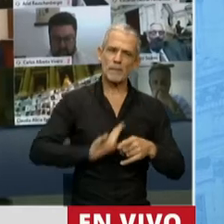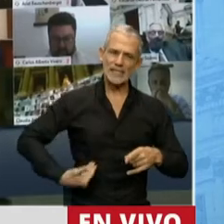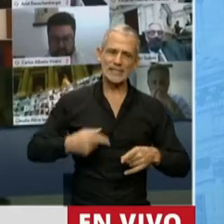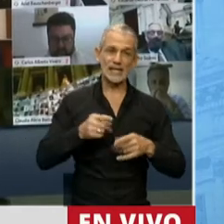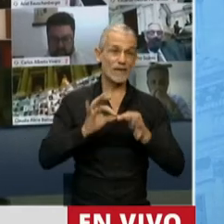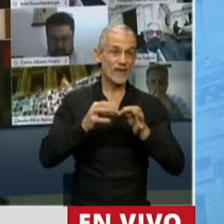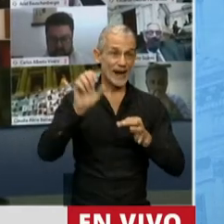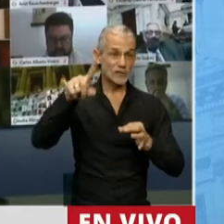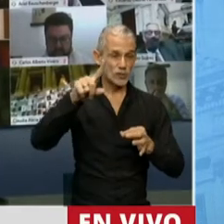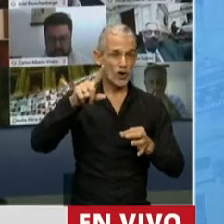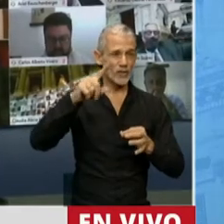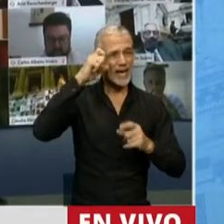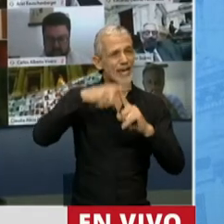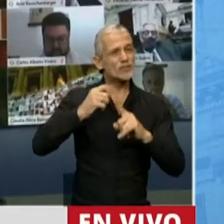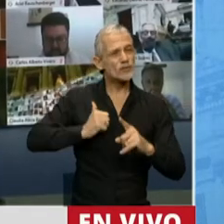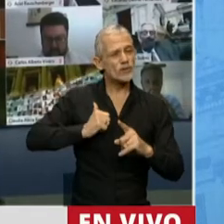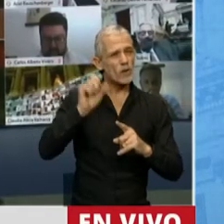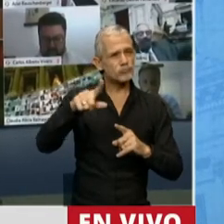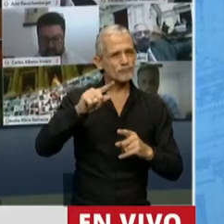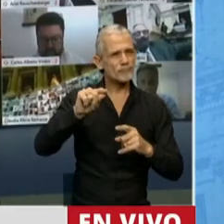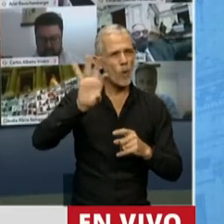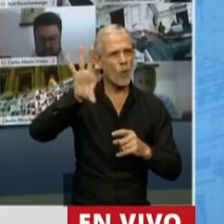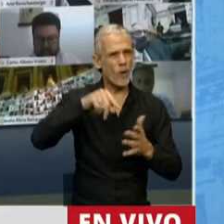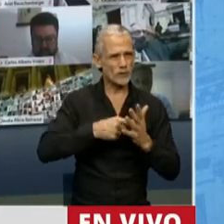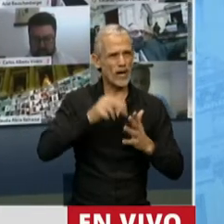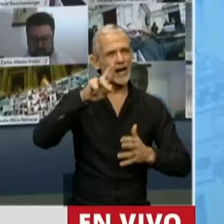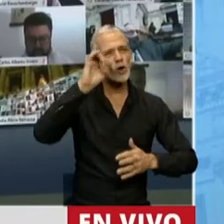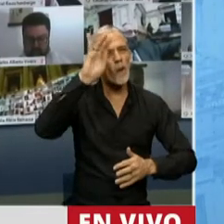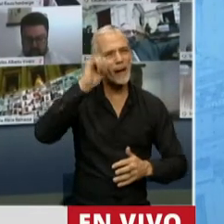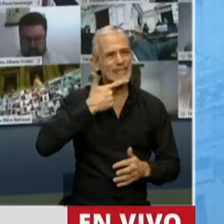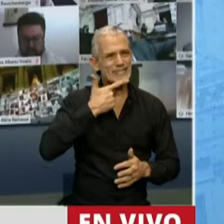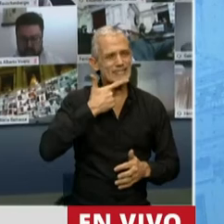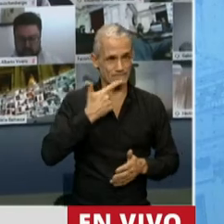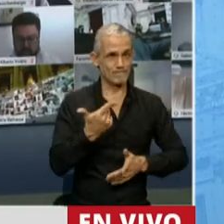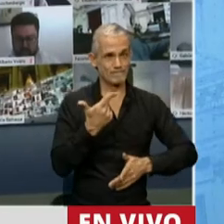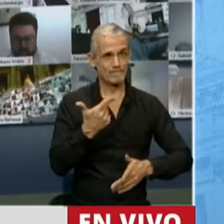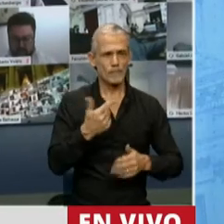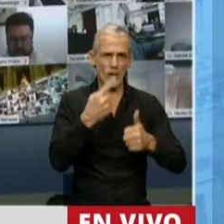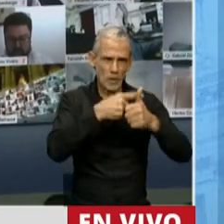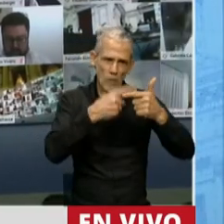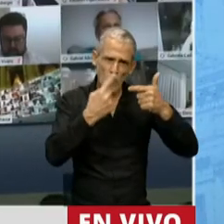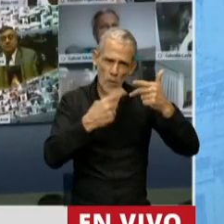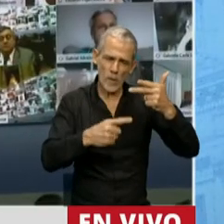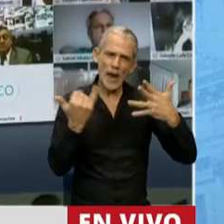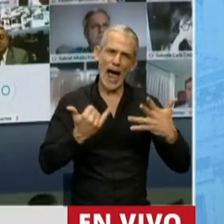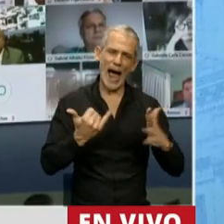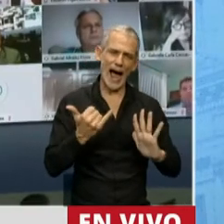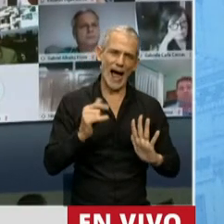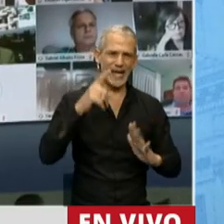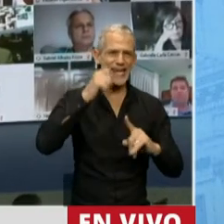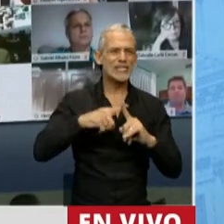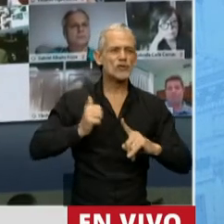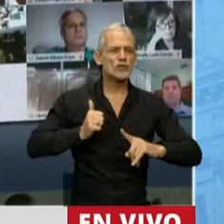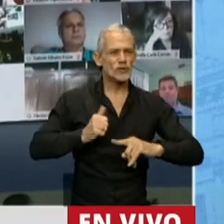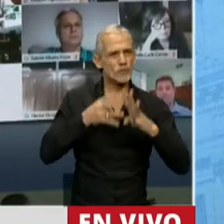la Federación de Veteranos de Guerra de la Provincia de Buenos Aires, Ramón Robles, y otros tantos que se han